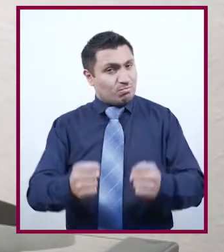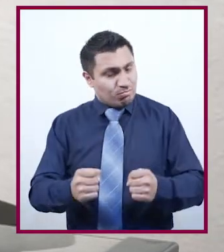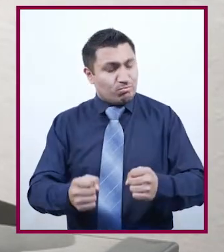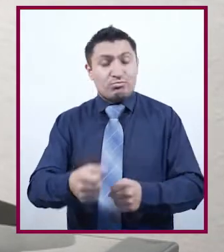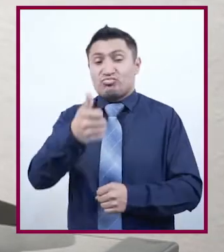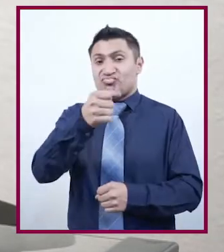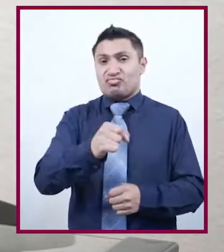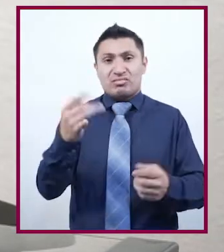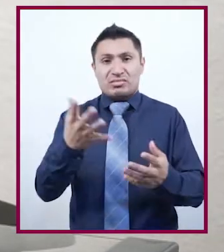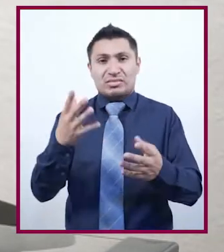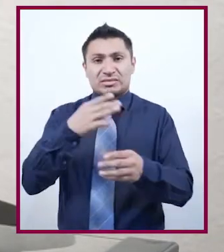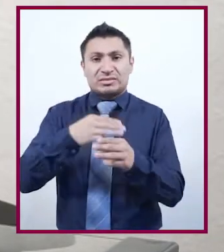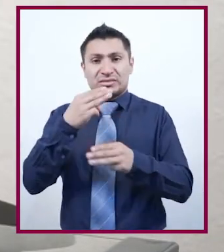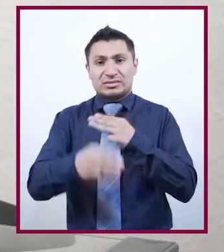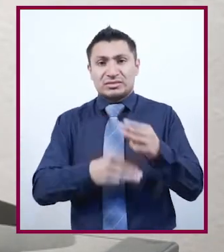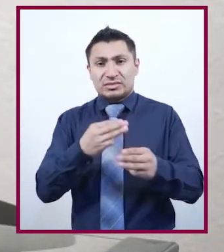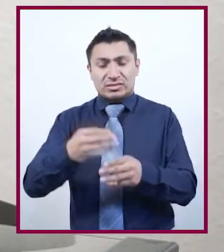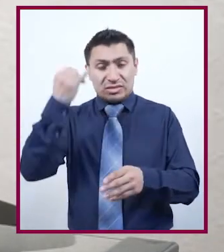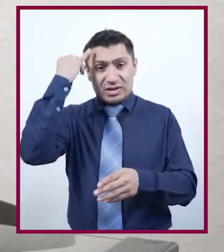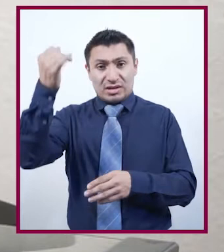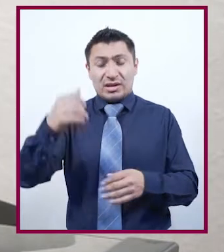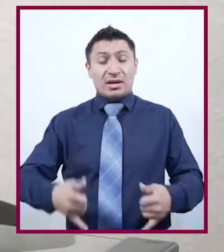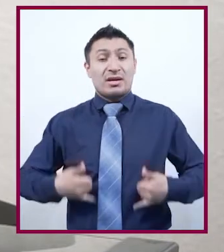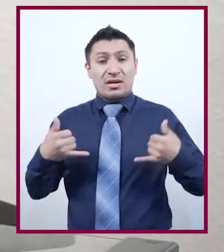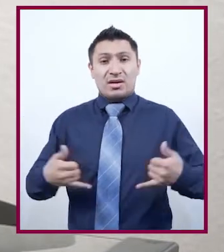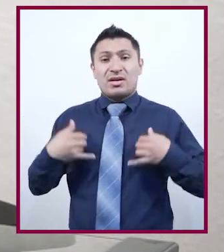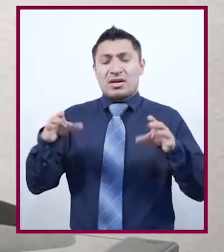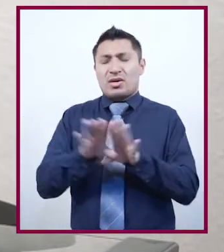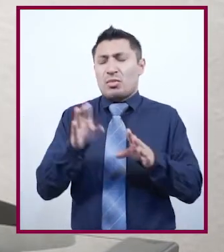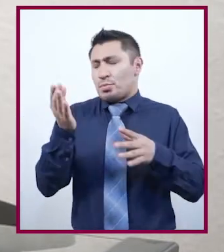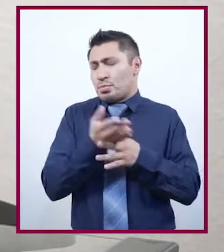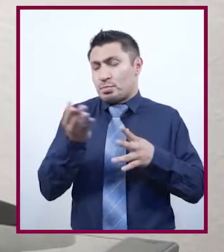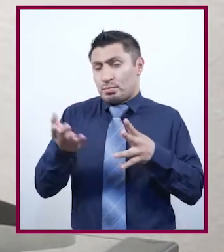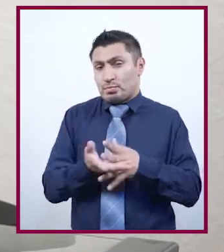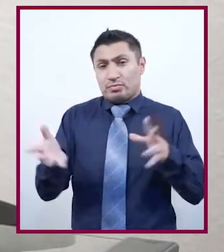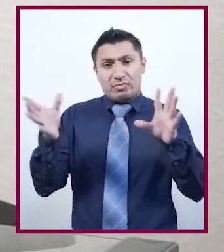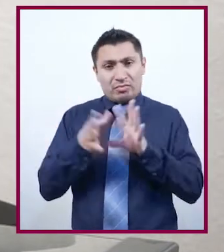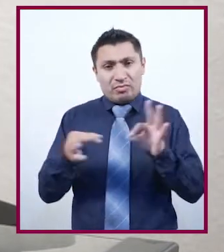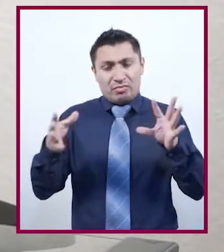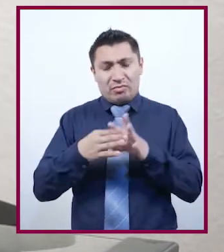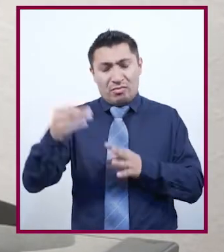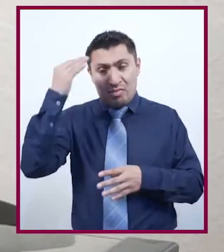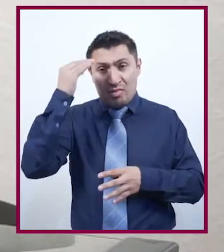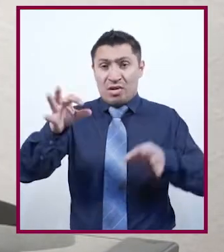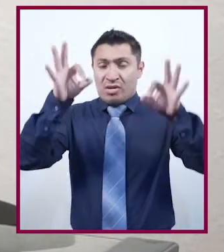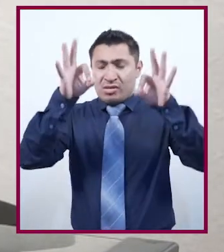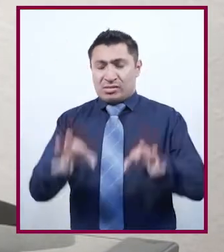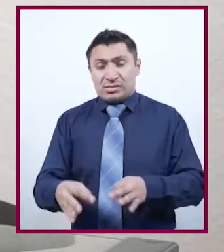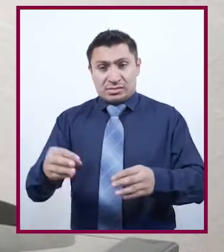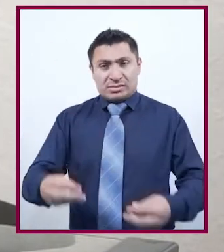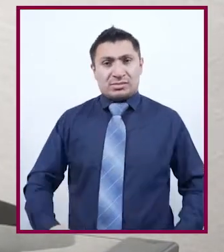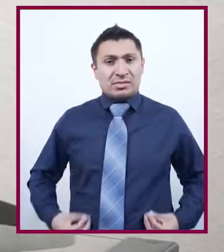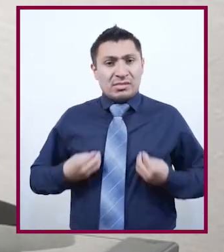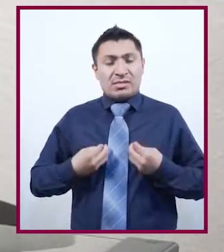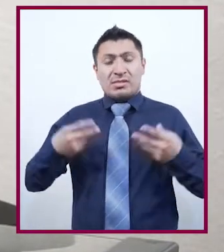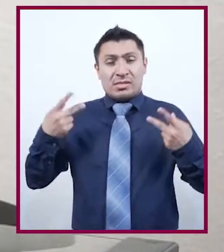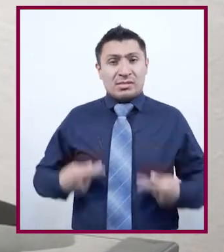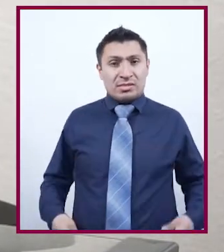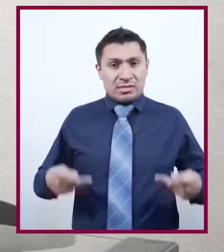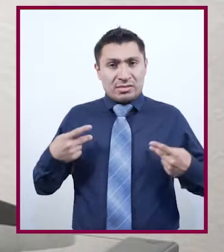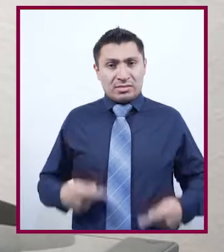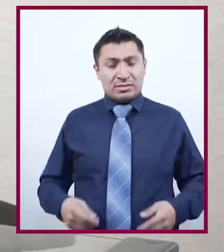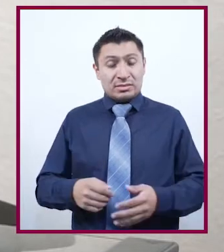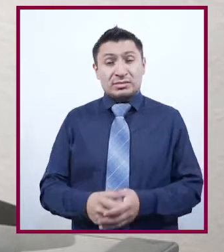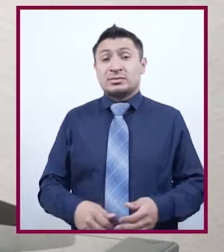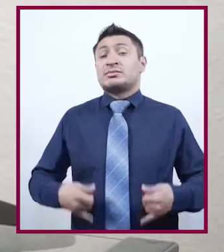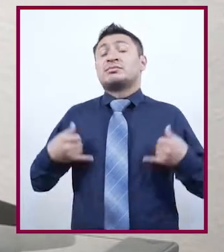la escuela. Fue así como se gestó en el mundo la noción de adolescencia, como una categoría que define una etapa precisa en el trayecto de la vida